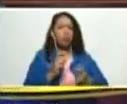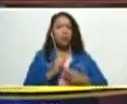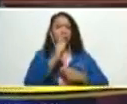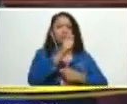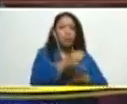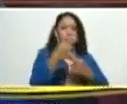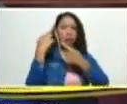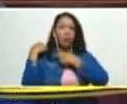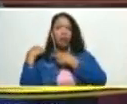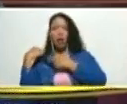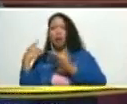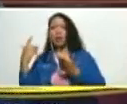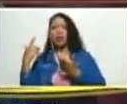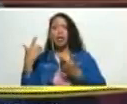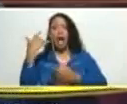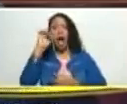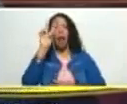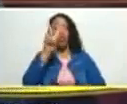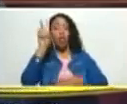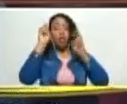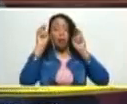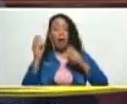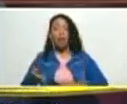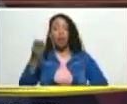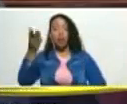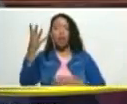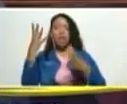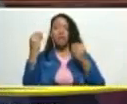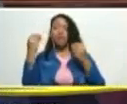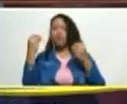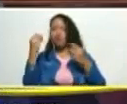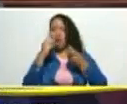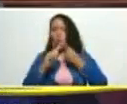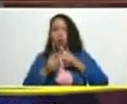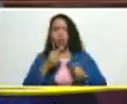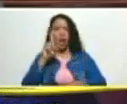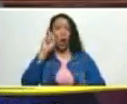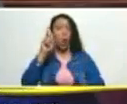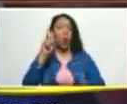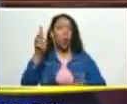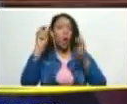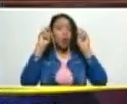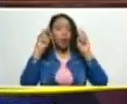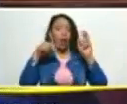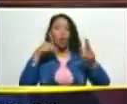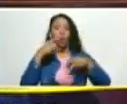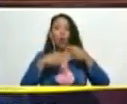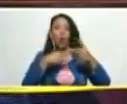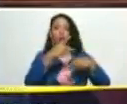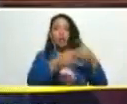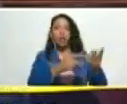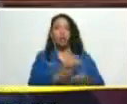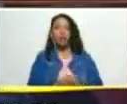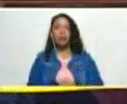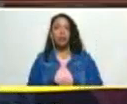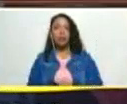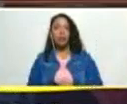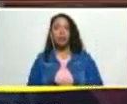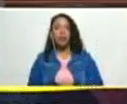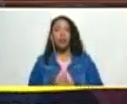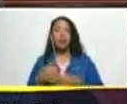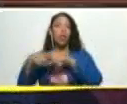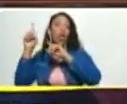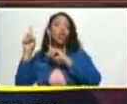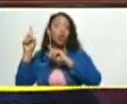y que había dos elementos fundamentales entre muchos uno la calidad de los procesos y otro